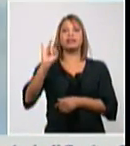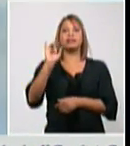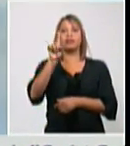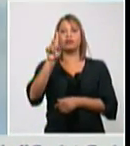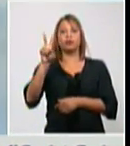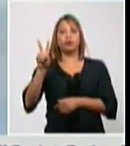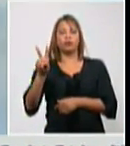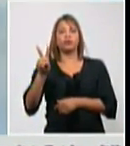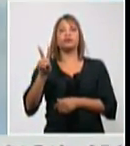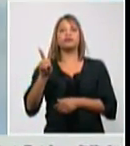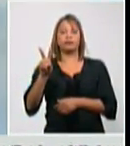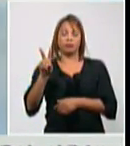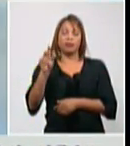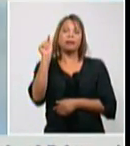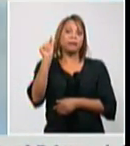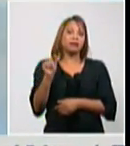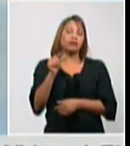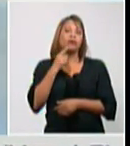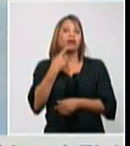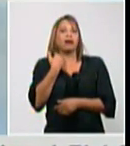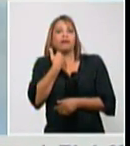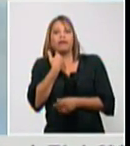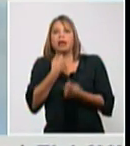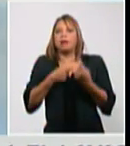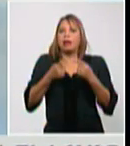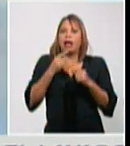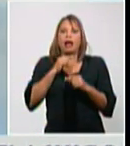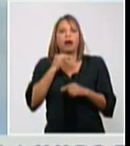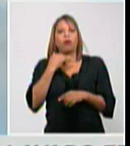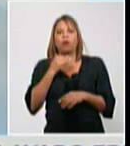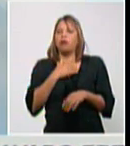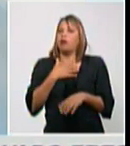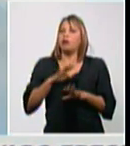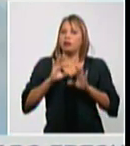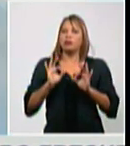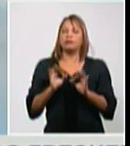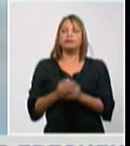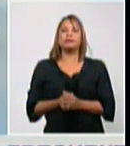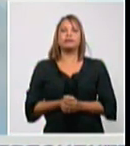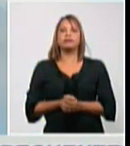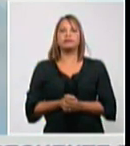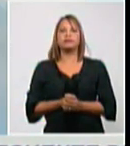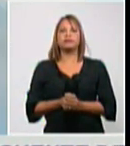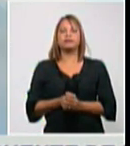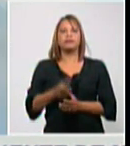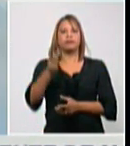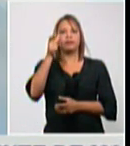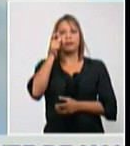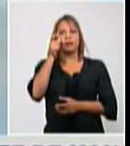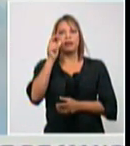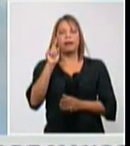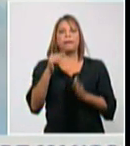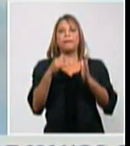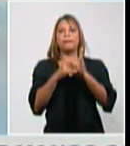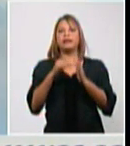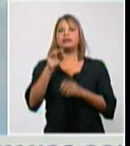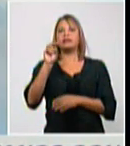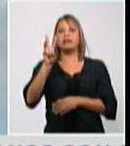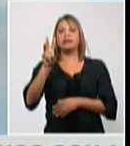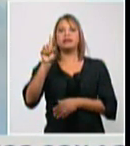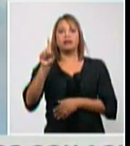personas con síntomas y algún elemento epidemiológico, en vigilancia 1.031 y